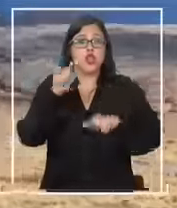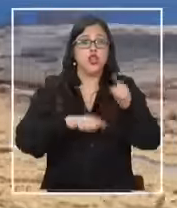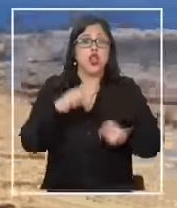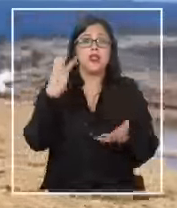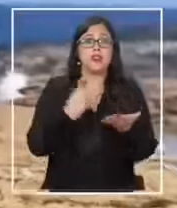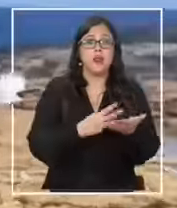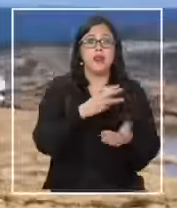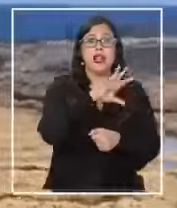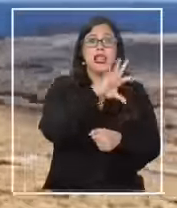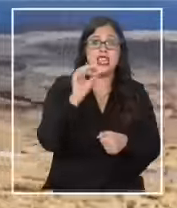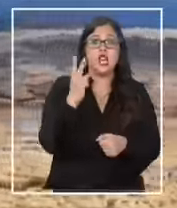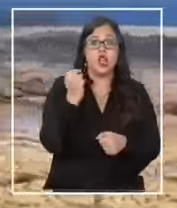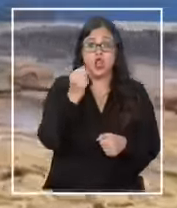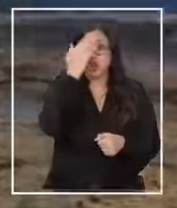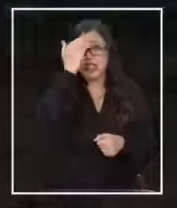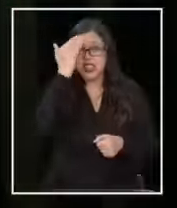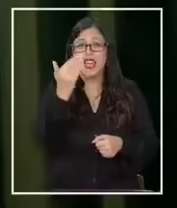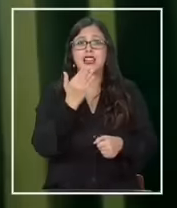hizo realidad